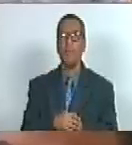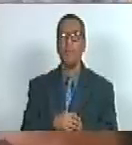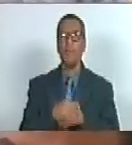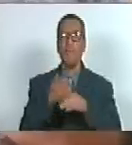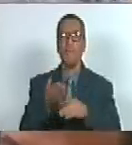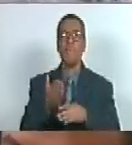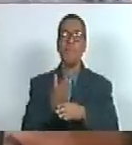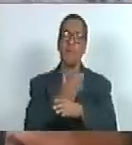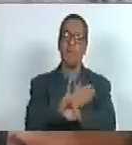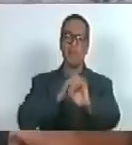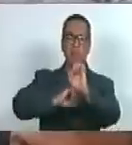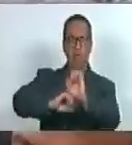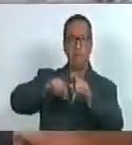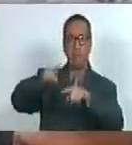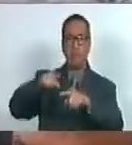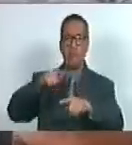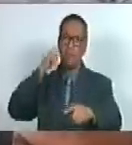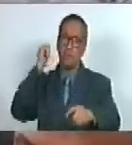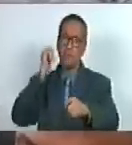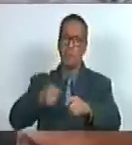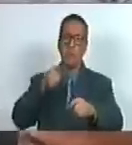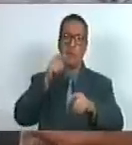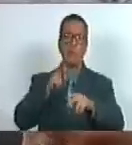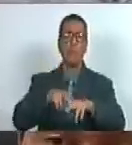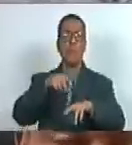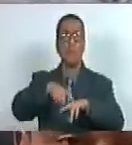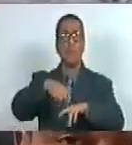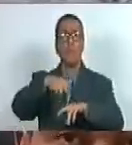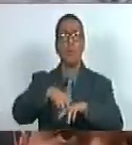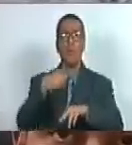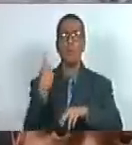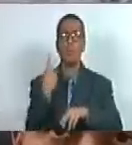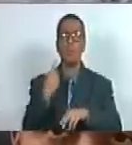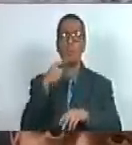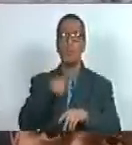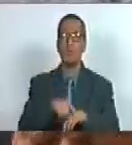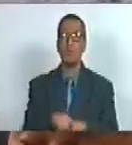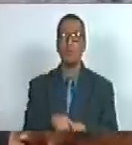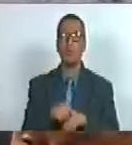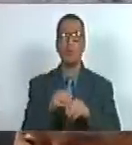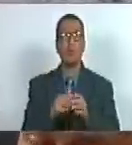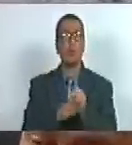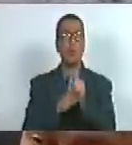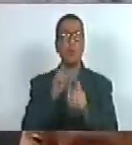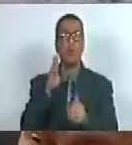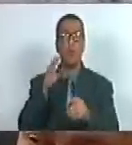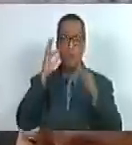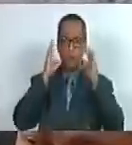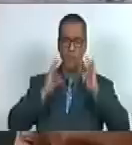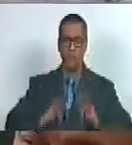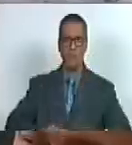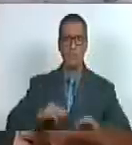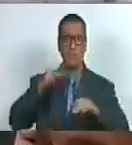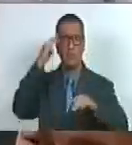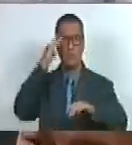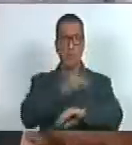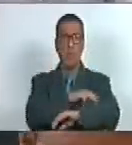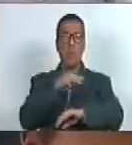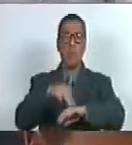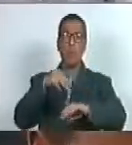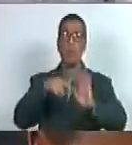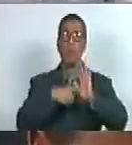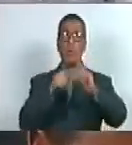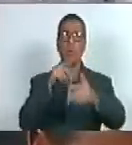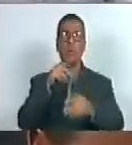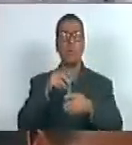anticolonial y antiesclavista no fue sencillamente unos negros que atormentados por el dolor físico y moral se levantaron y